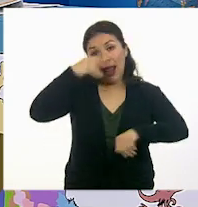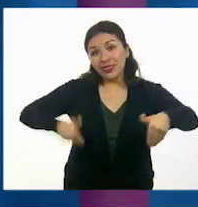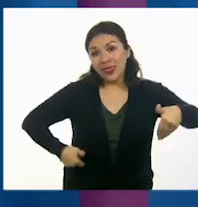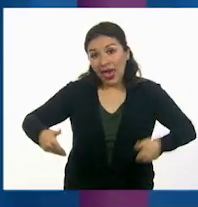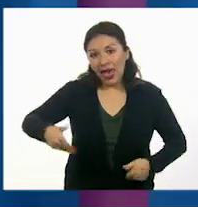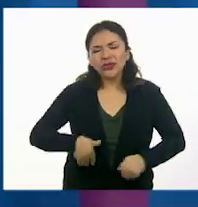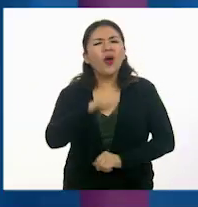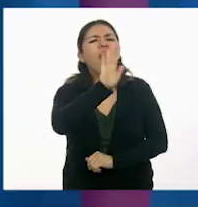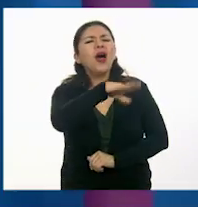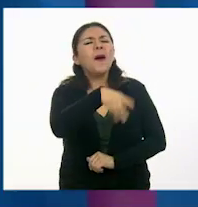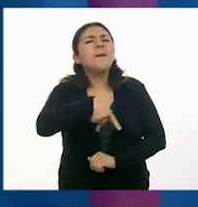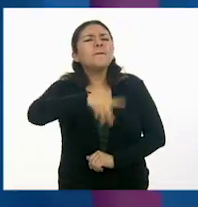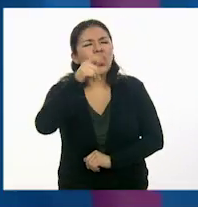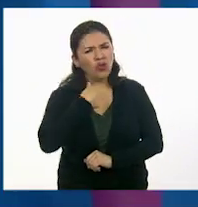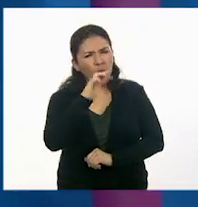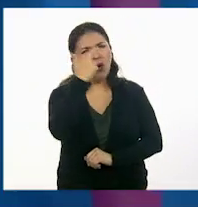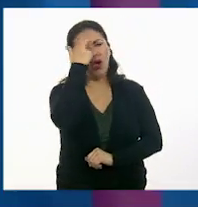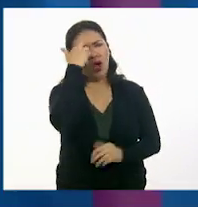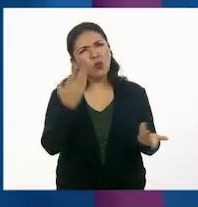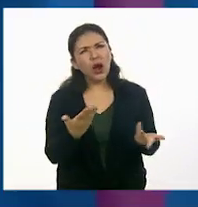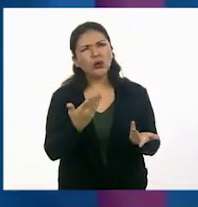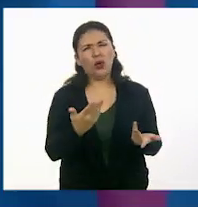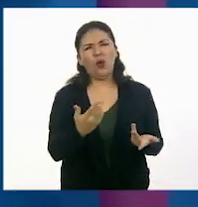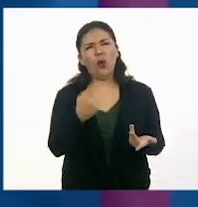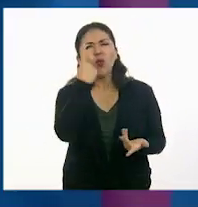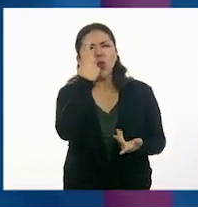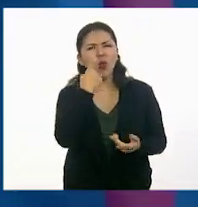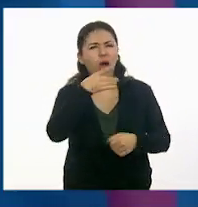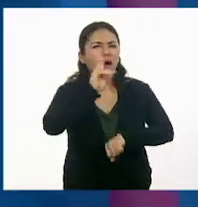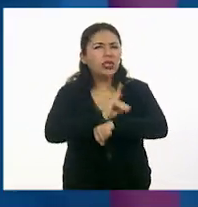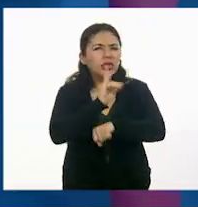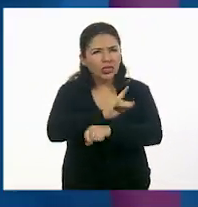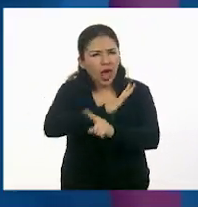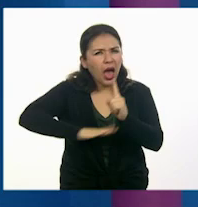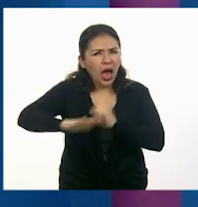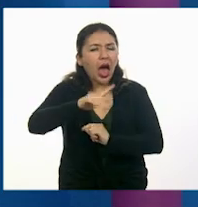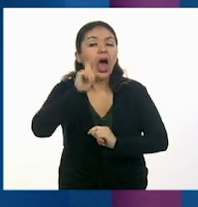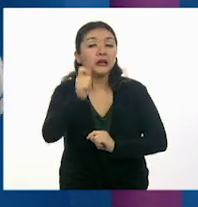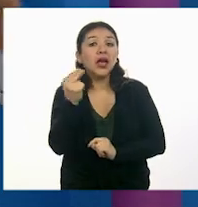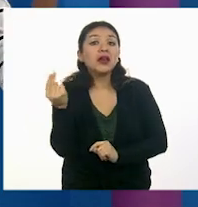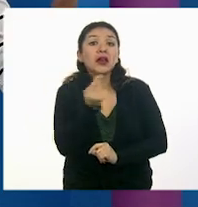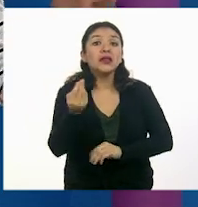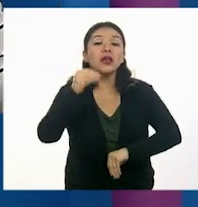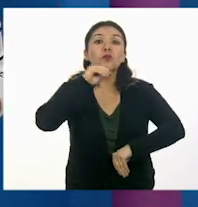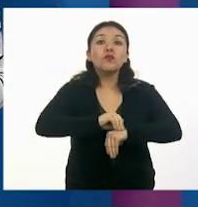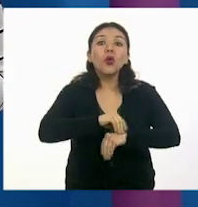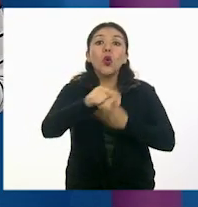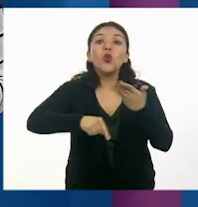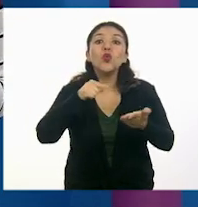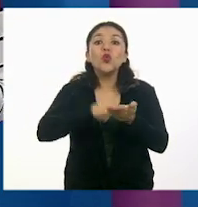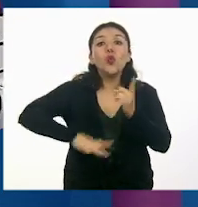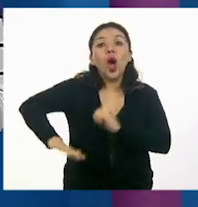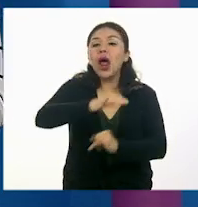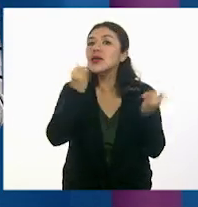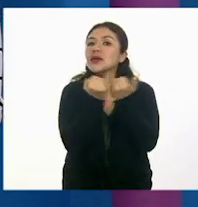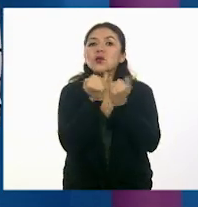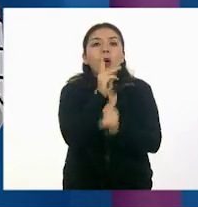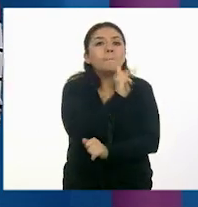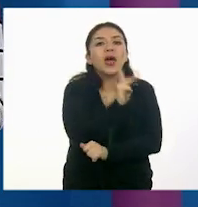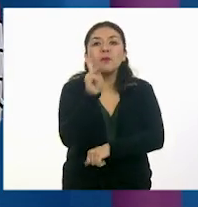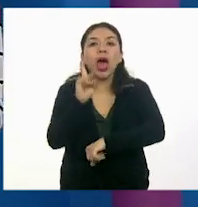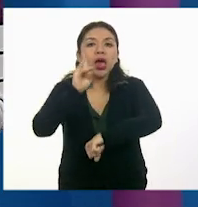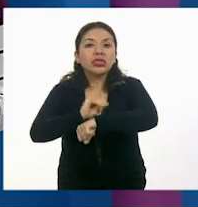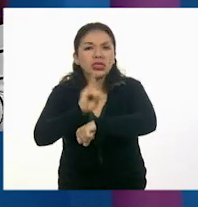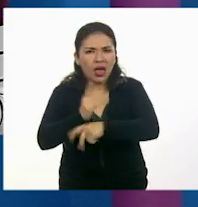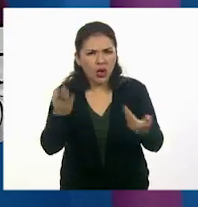Perfecto. Pero Julio, según recuerdo, una situación ficticia requería de un espacio ficticio. ¿Podemos